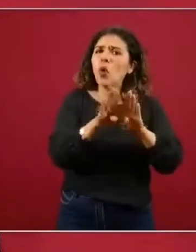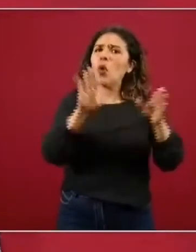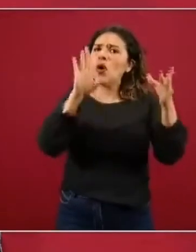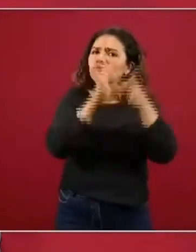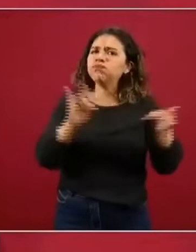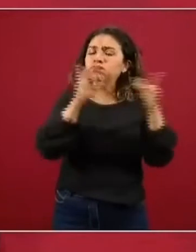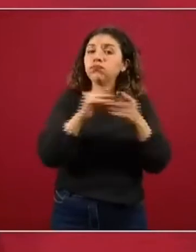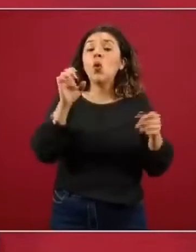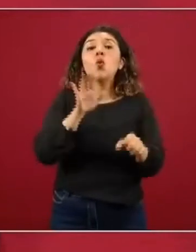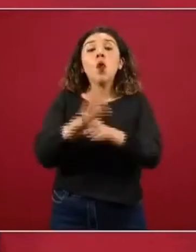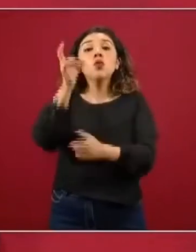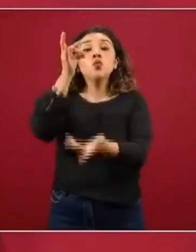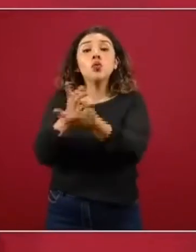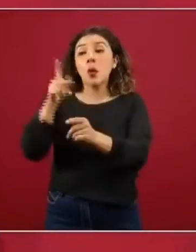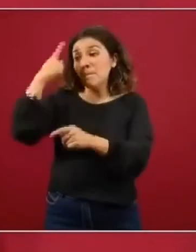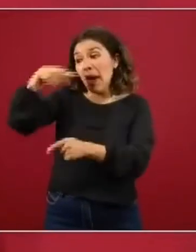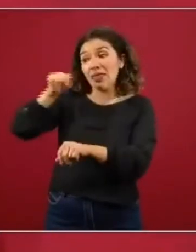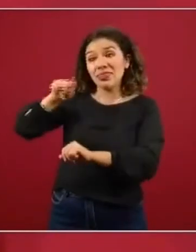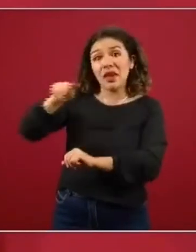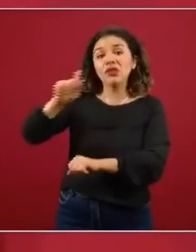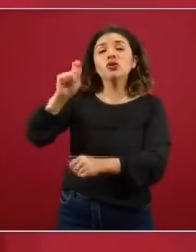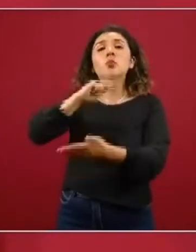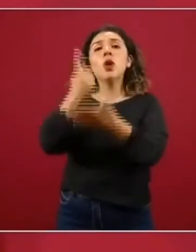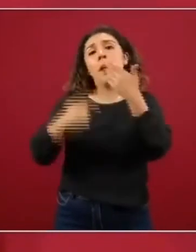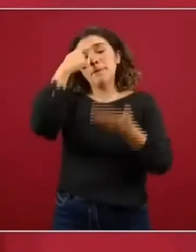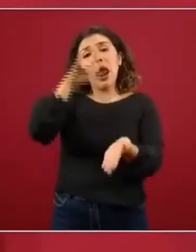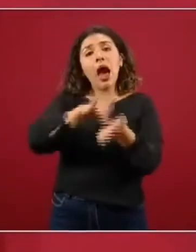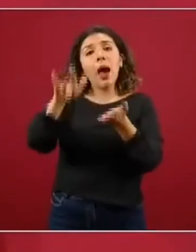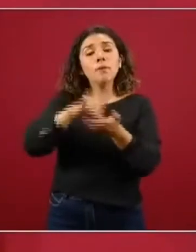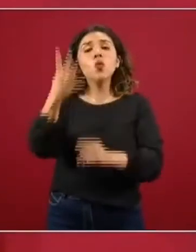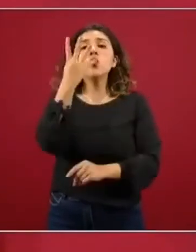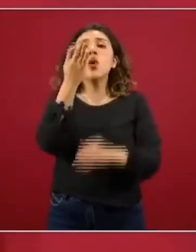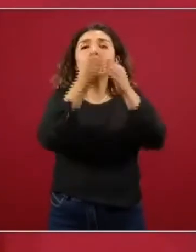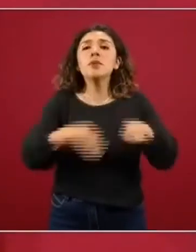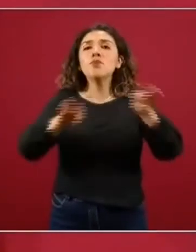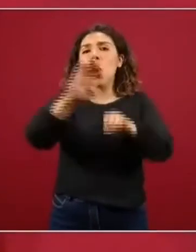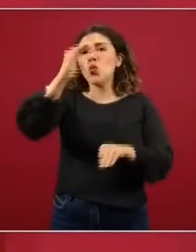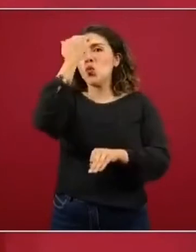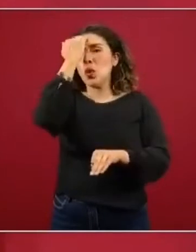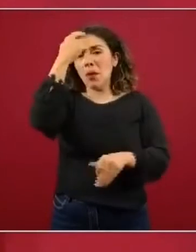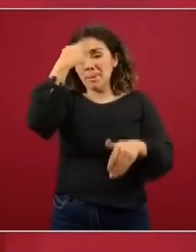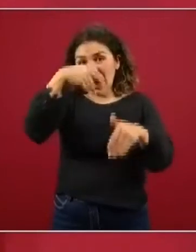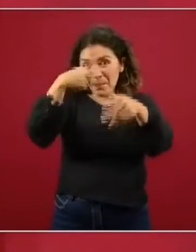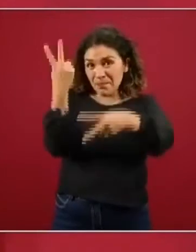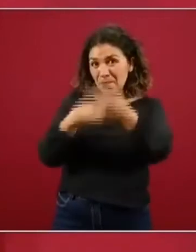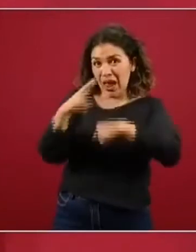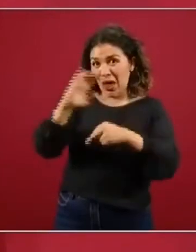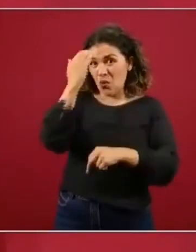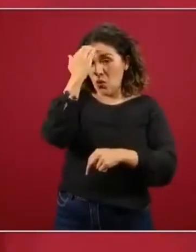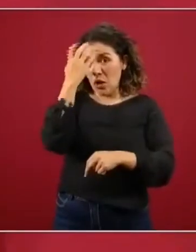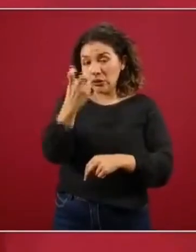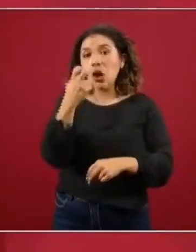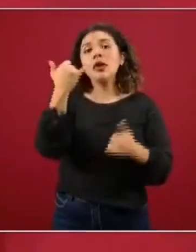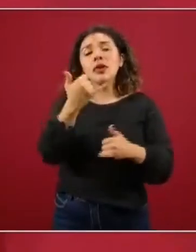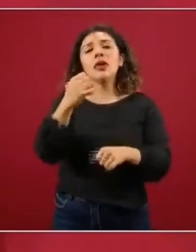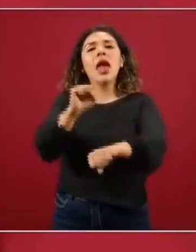programado en televisión solamente son programas de apoyo a las cuatro áreas transversales de conocimiento de acceso al conocimiento y apoyo